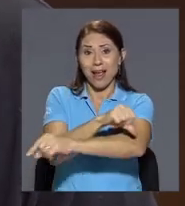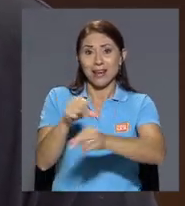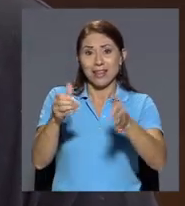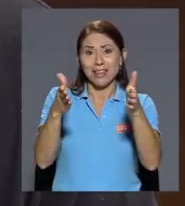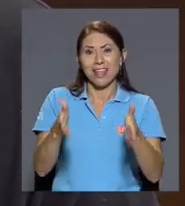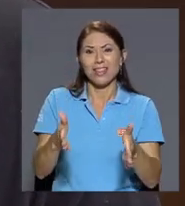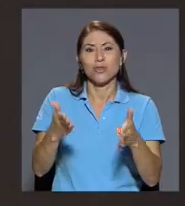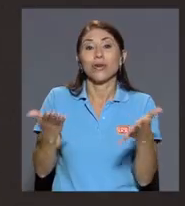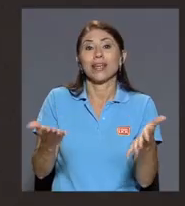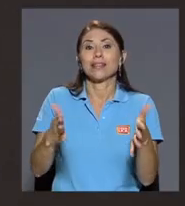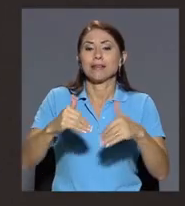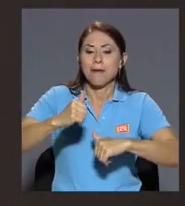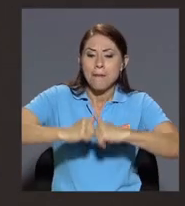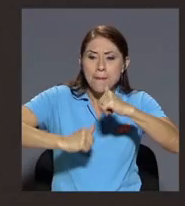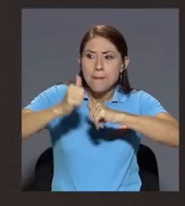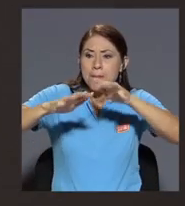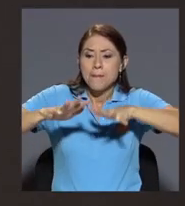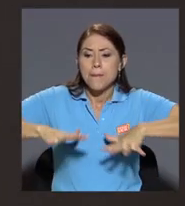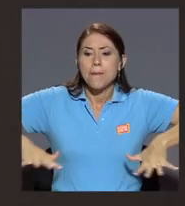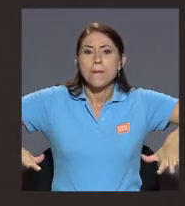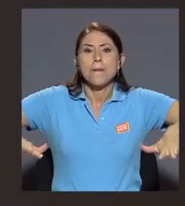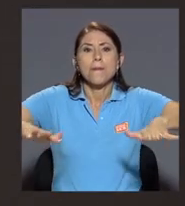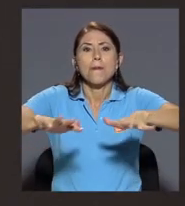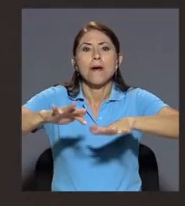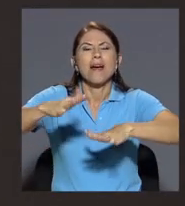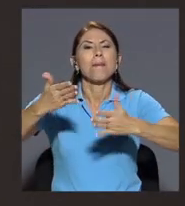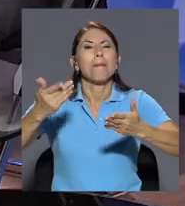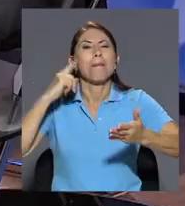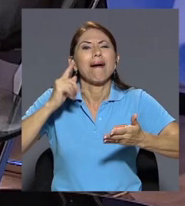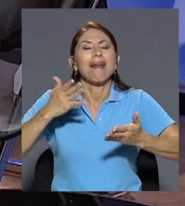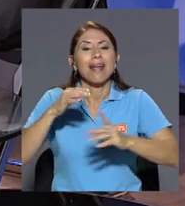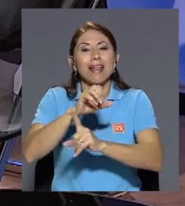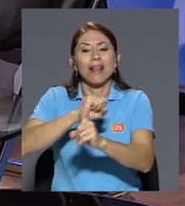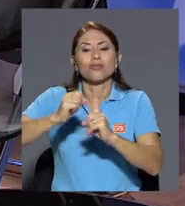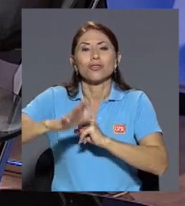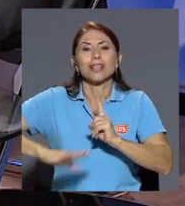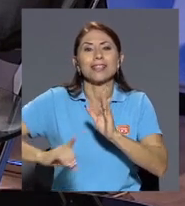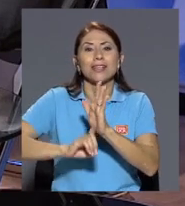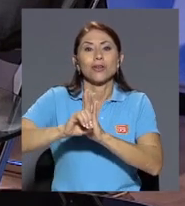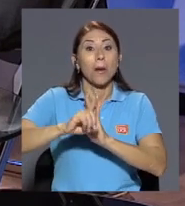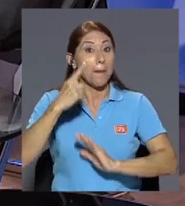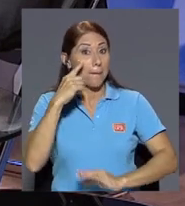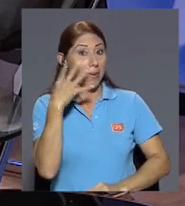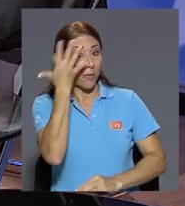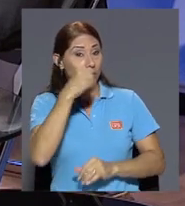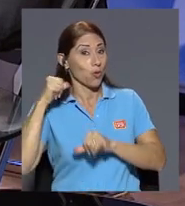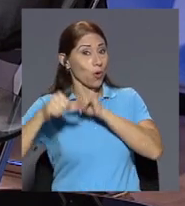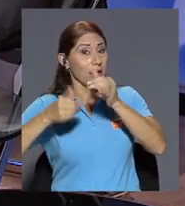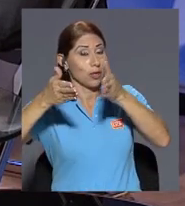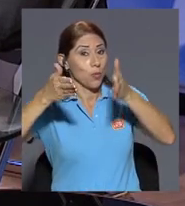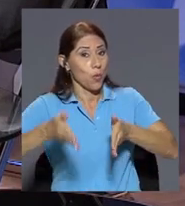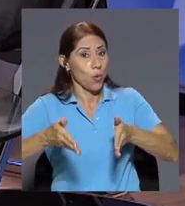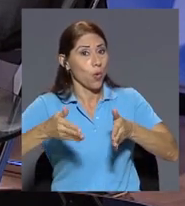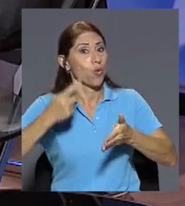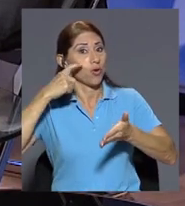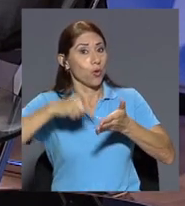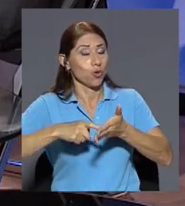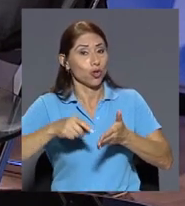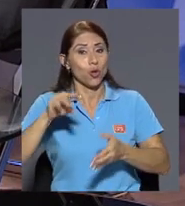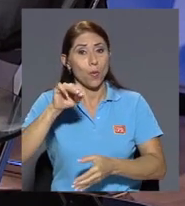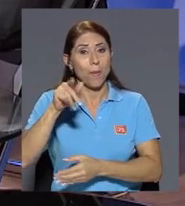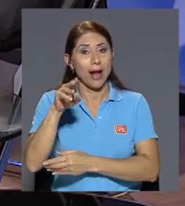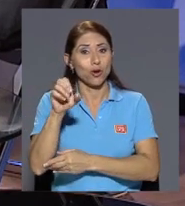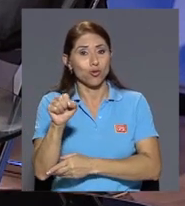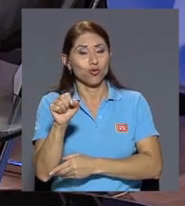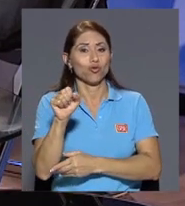para que la sociedad se desarrolle Vea que bonito porque hay un antropólogo muy reconocido que es Marco Ye que nos recuerda